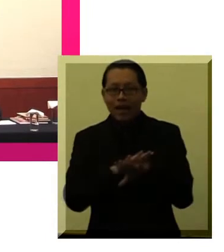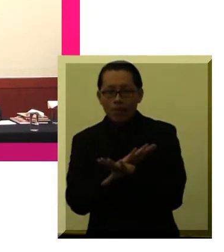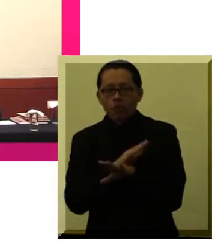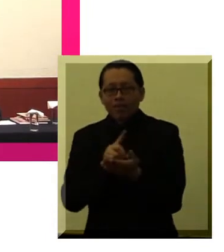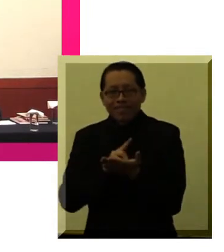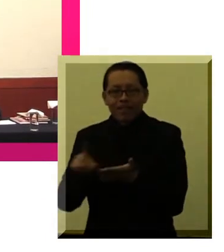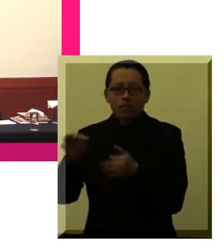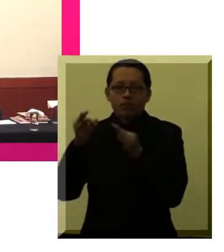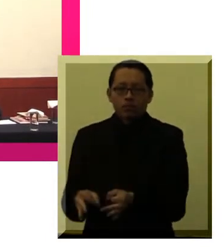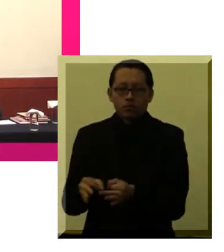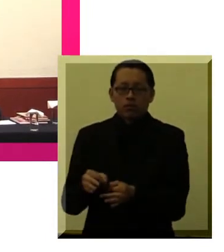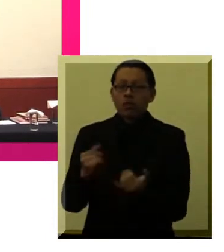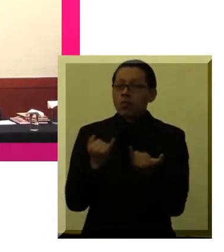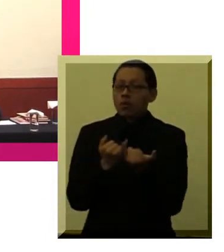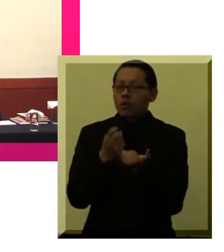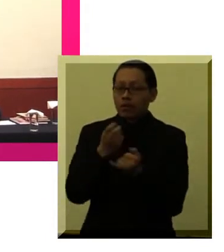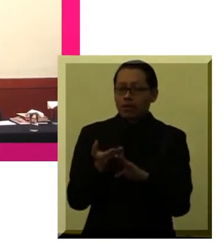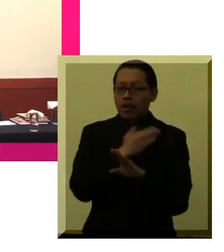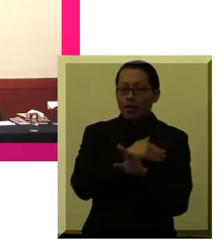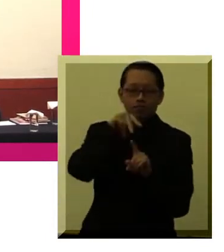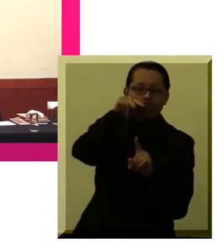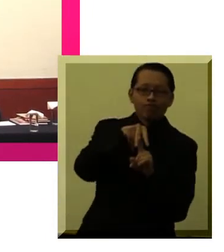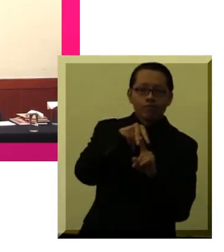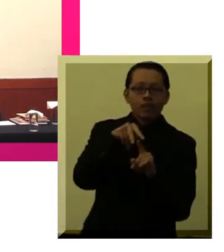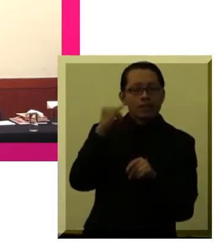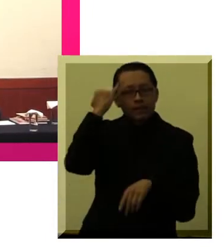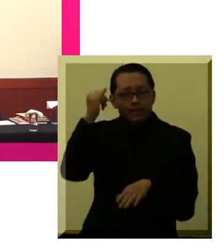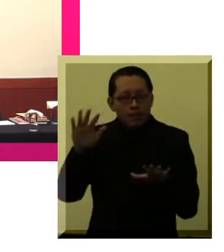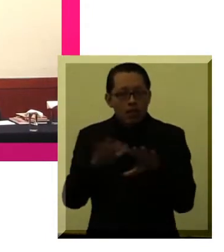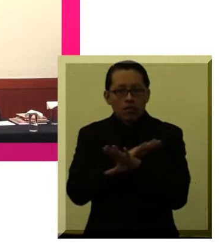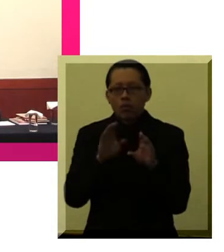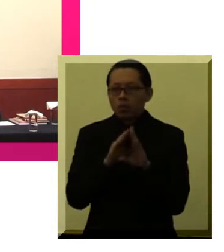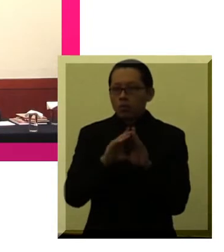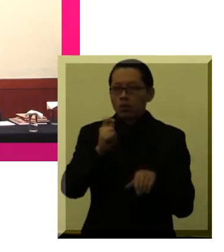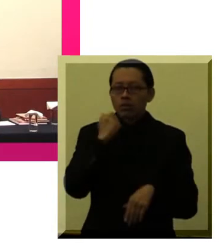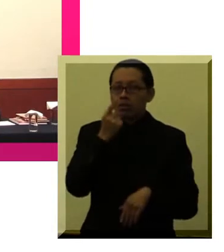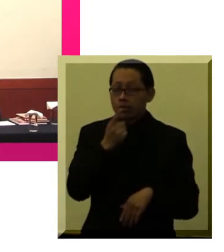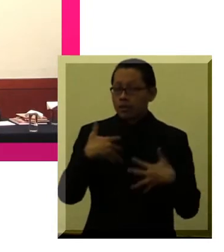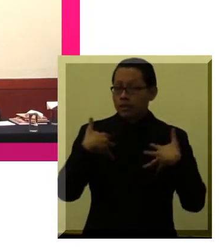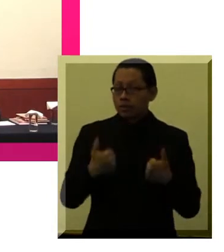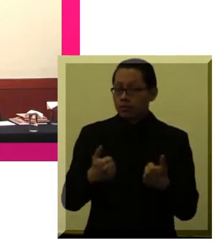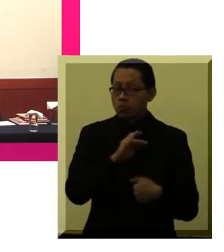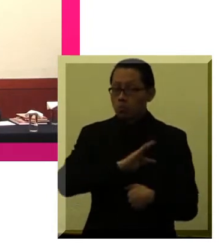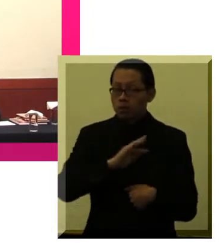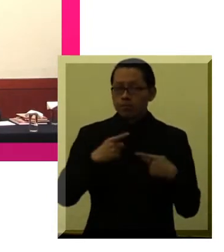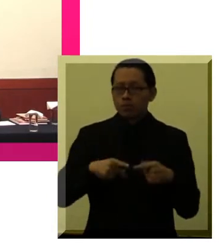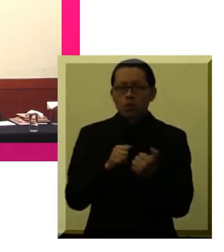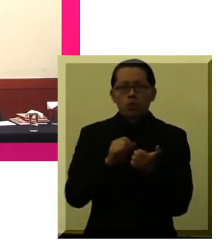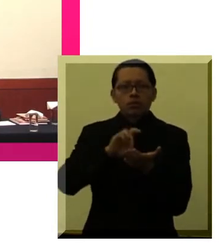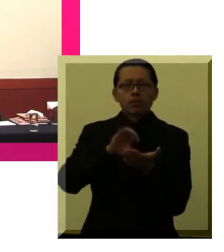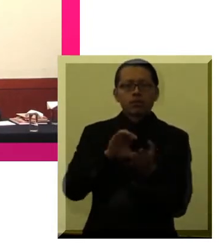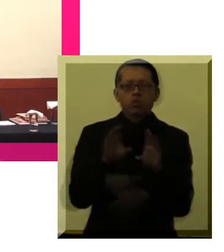radica precisamente en eso, en entender que cuando hablamos de personas con discapacidad no hablamos de